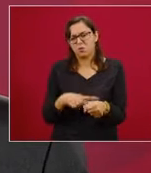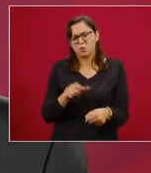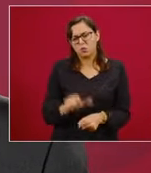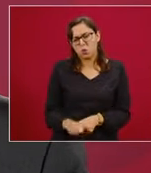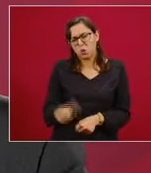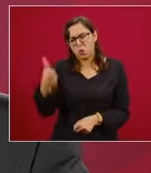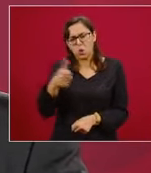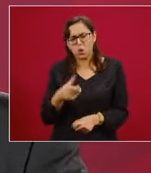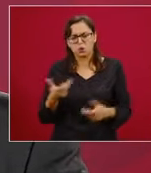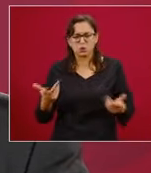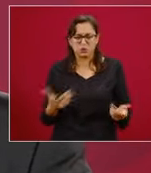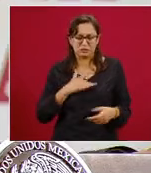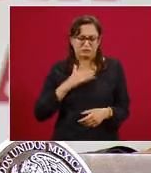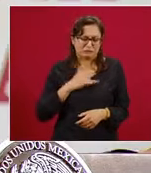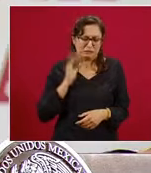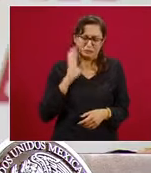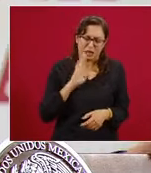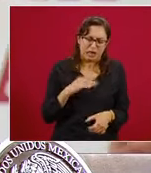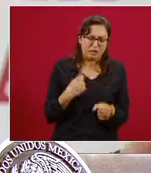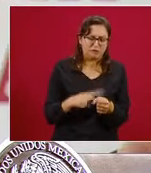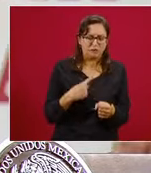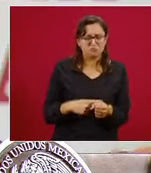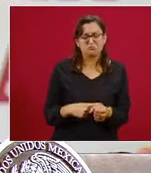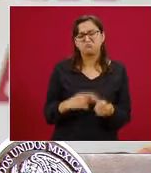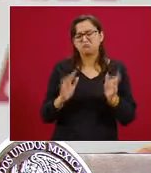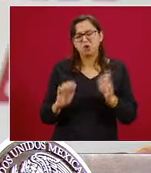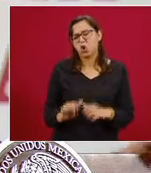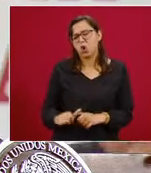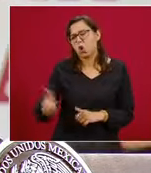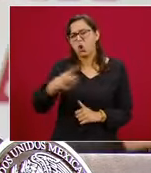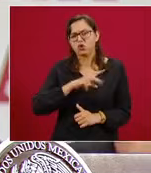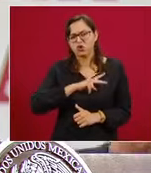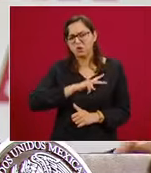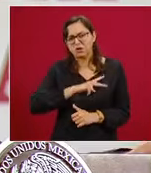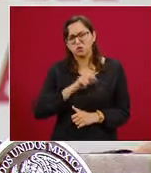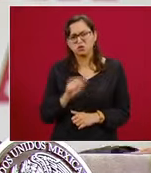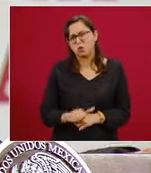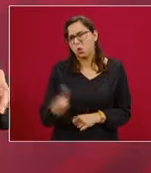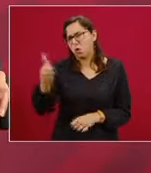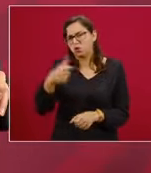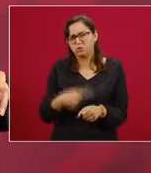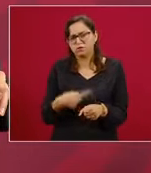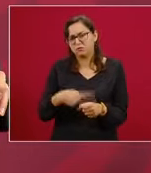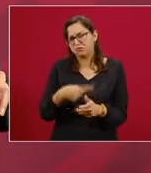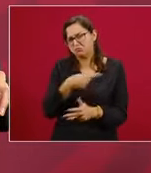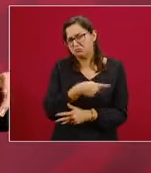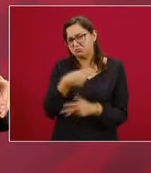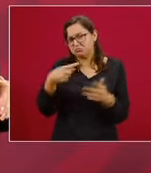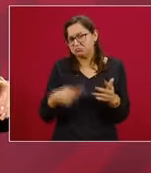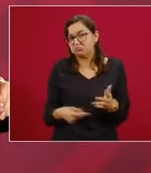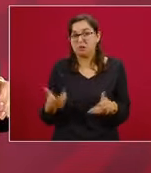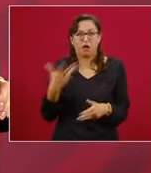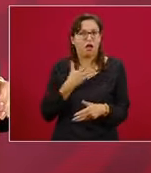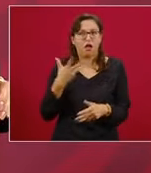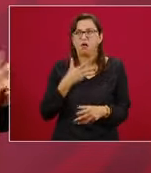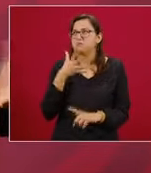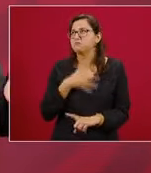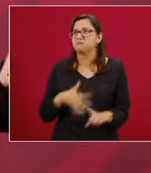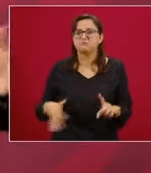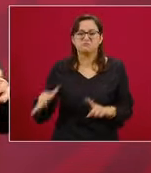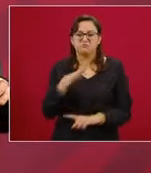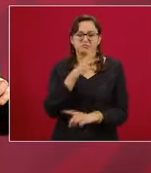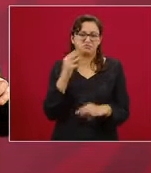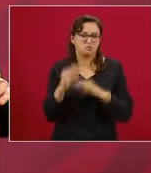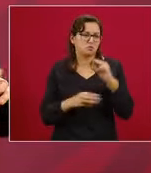síndrome, su manifestación clínica se debe a otras múltiples virus respiratorios que circulan en el